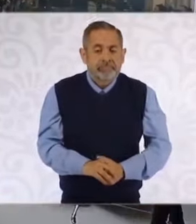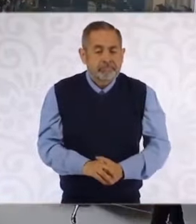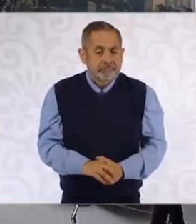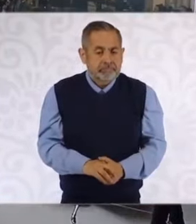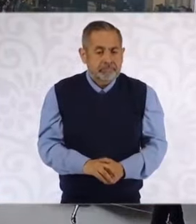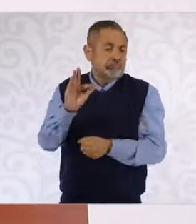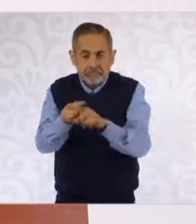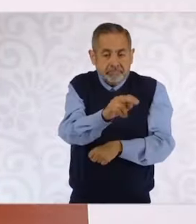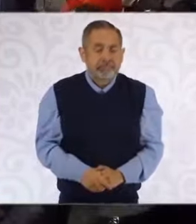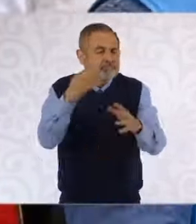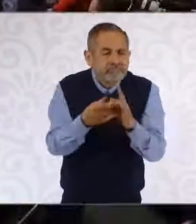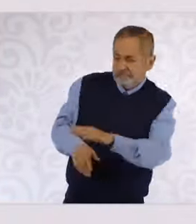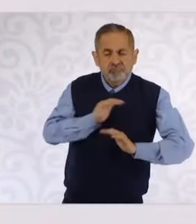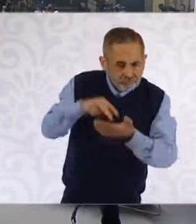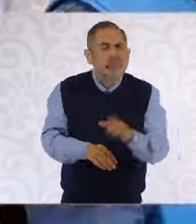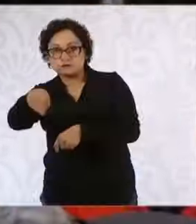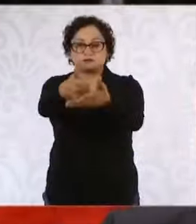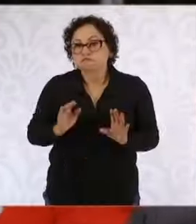Hablamos con el gobernador.